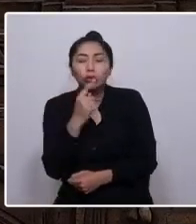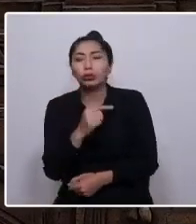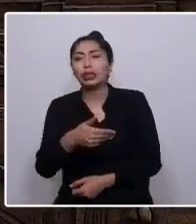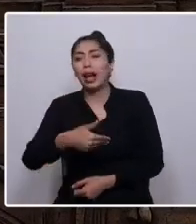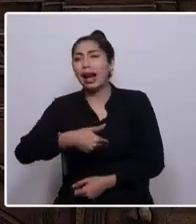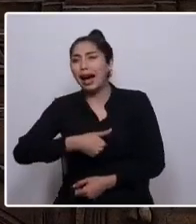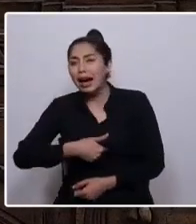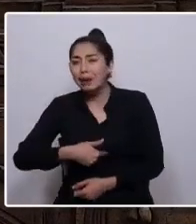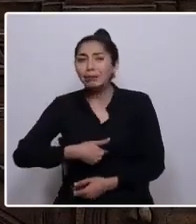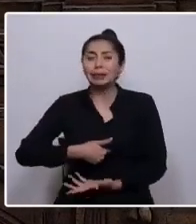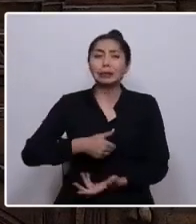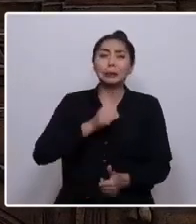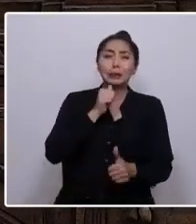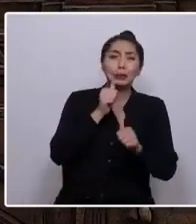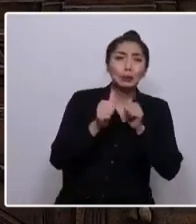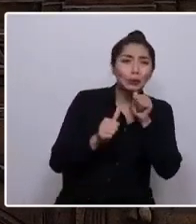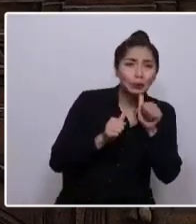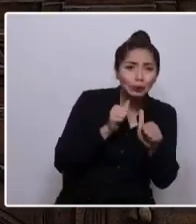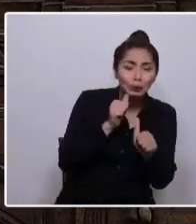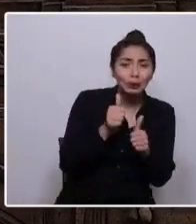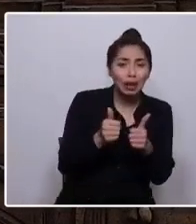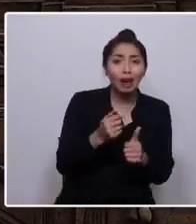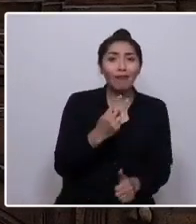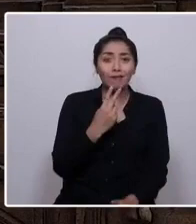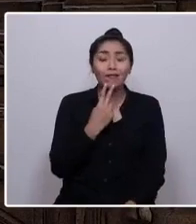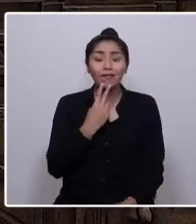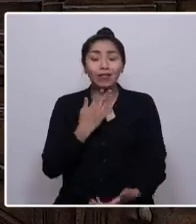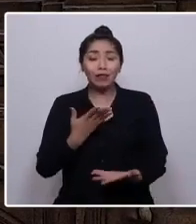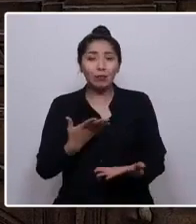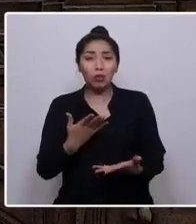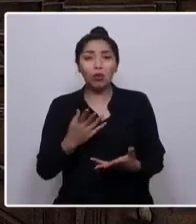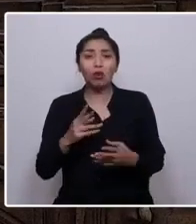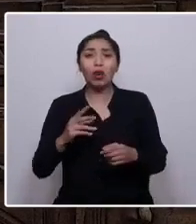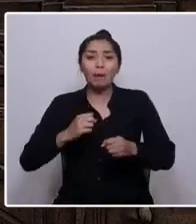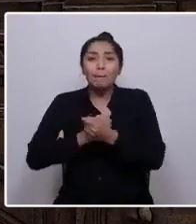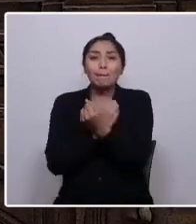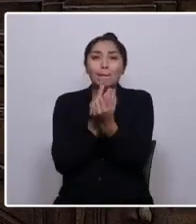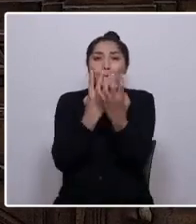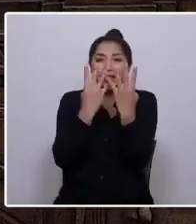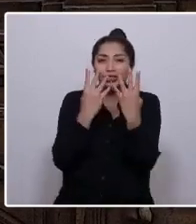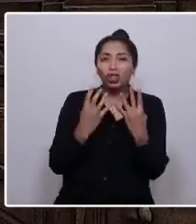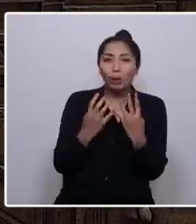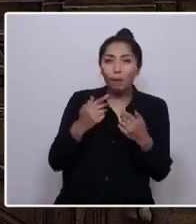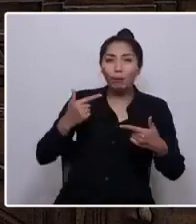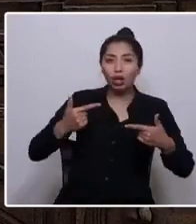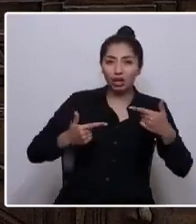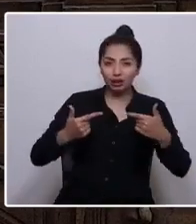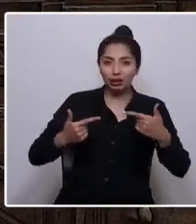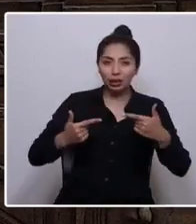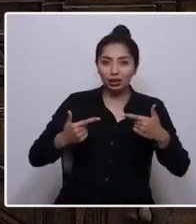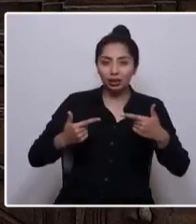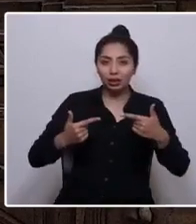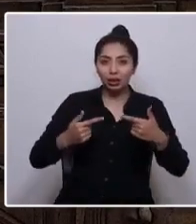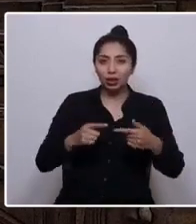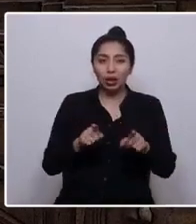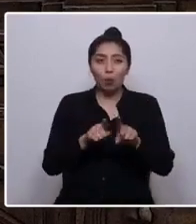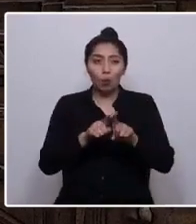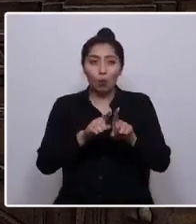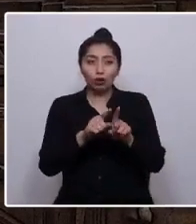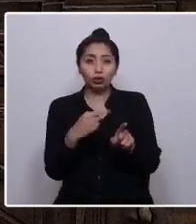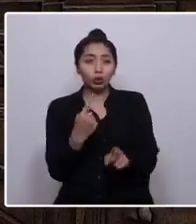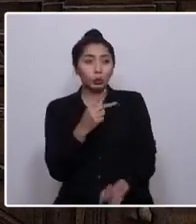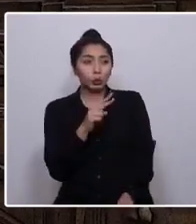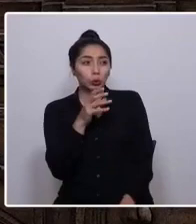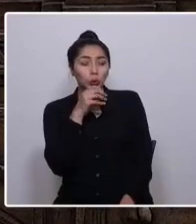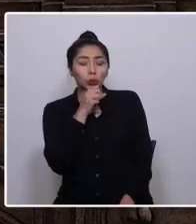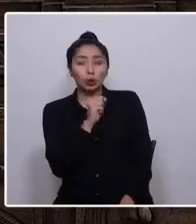y vivimos la prisión política, nos sobrecogimos a la cultura del terror. Así